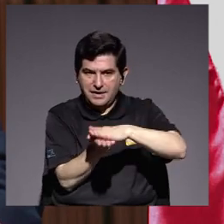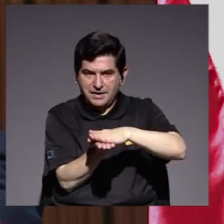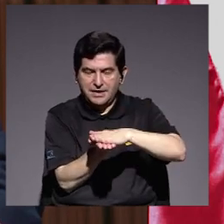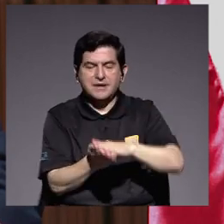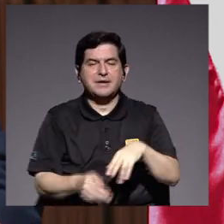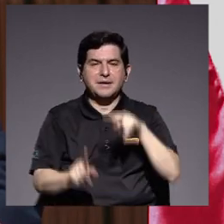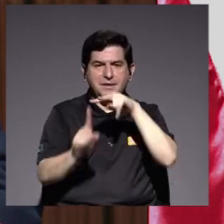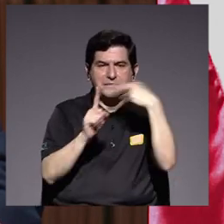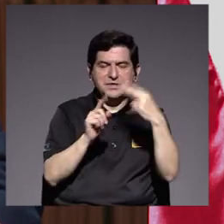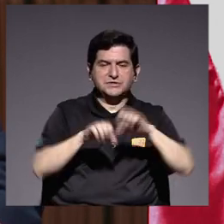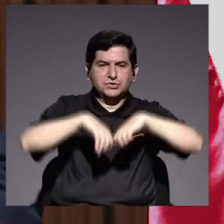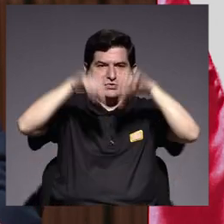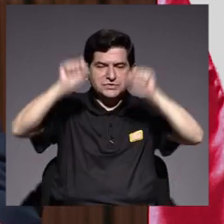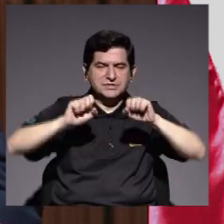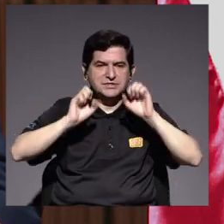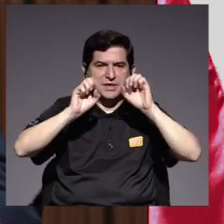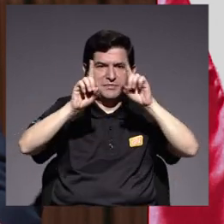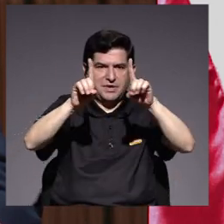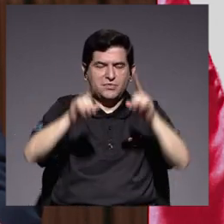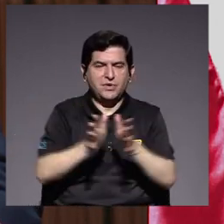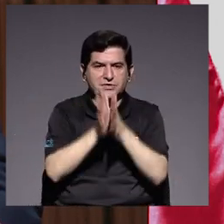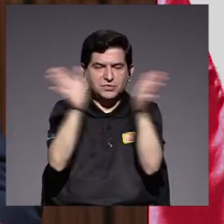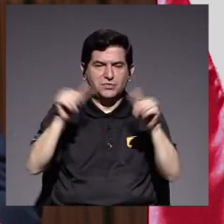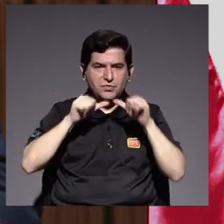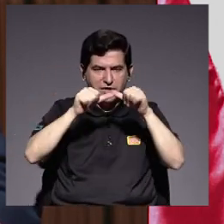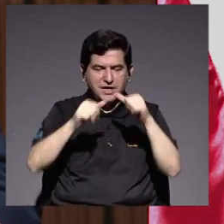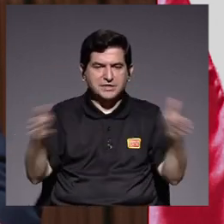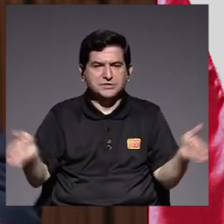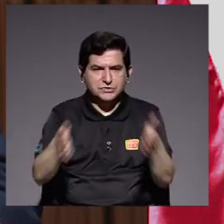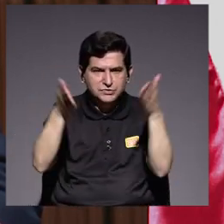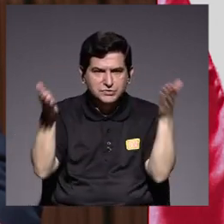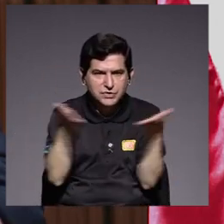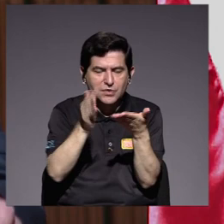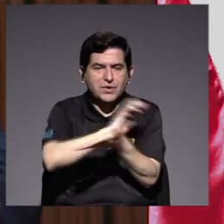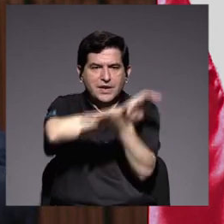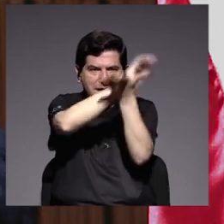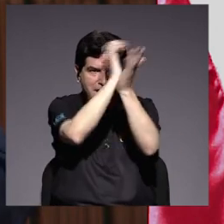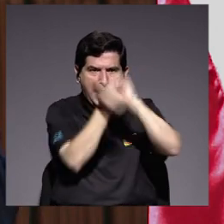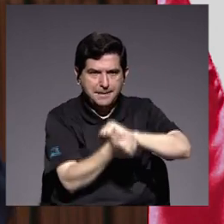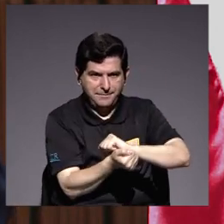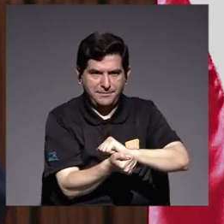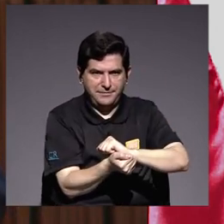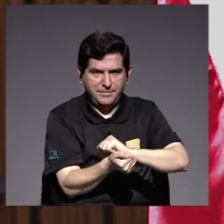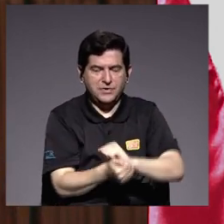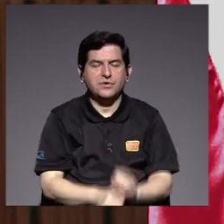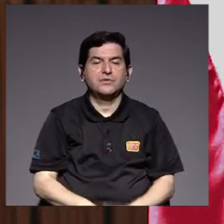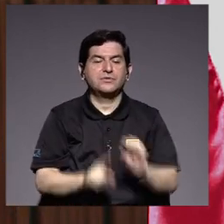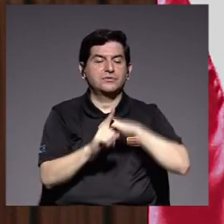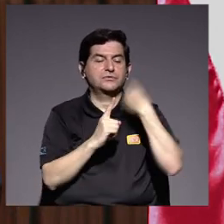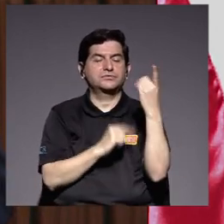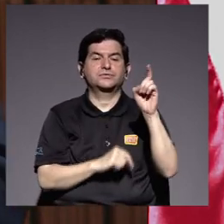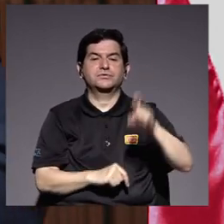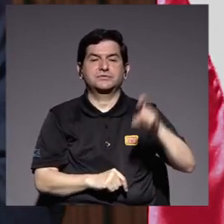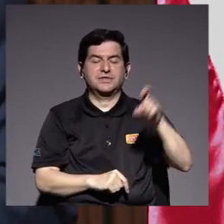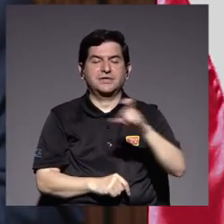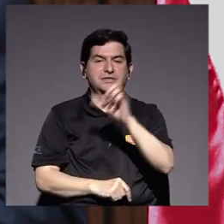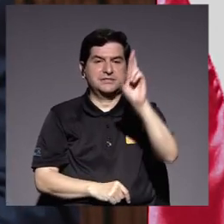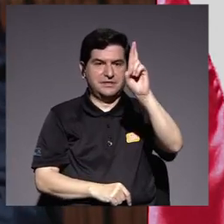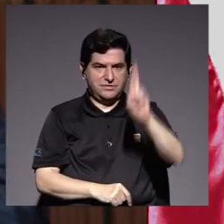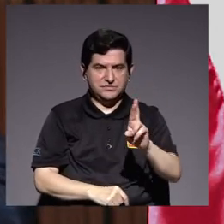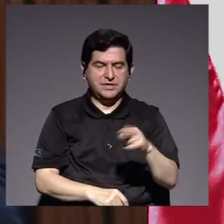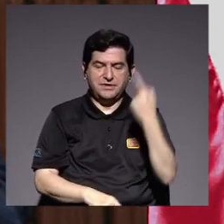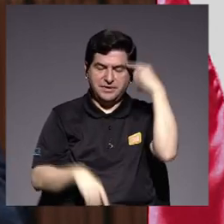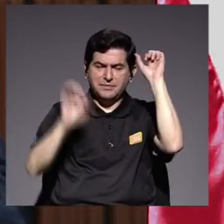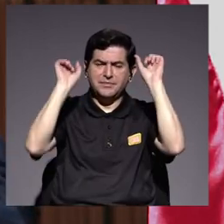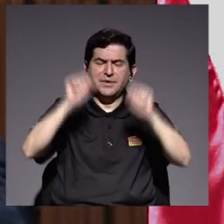cómo el sistema de educación superior público estatal debe continuar promoviendo los cambios que la sociedad costarricense requiere para